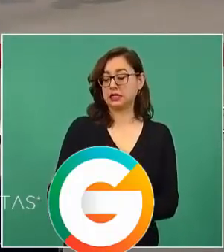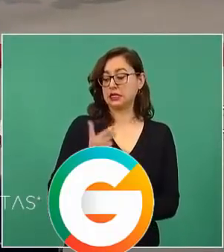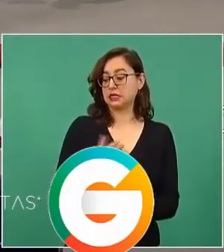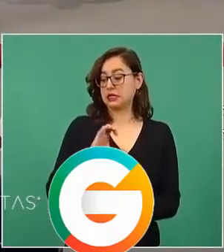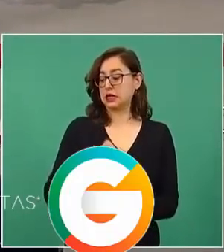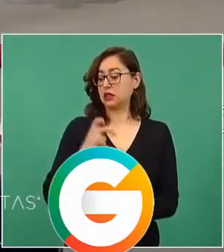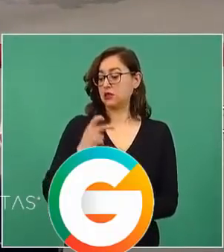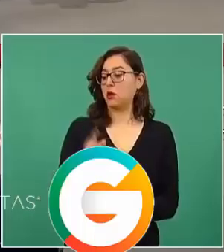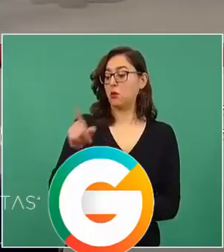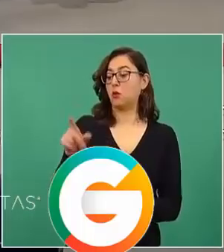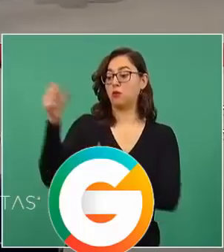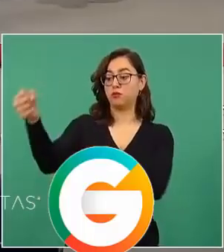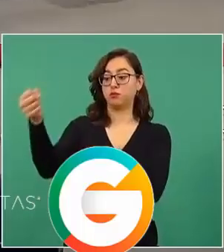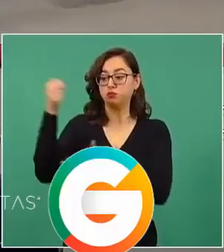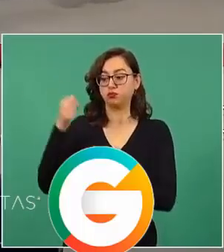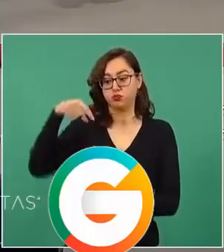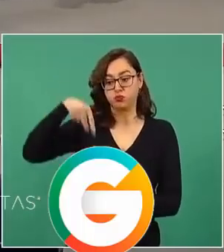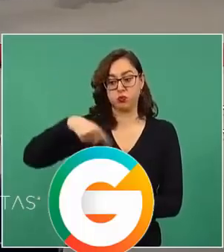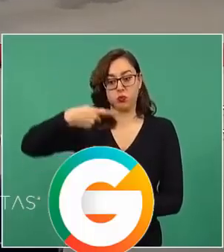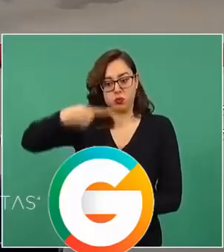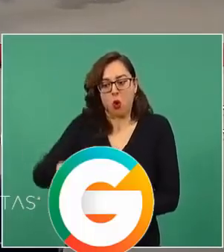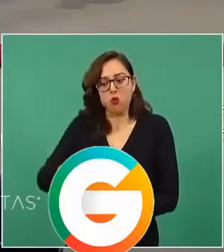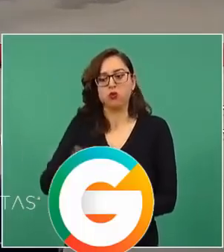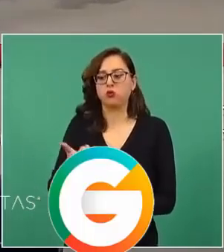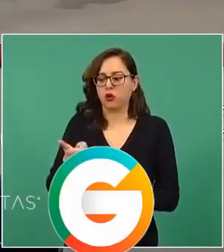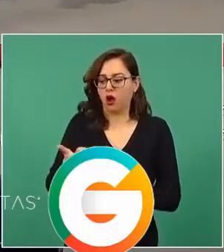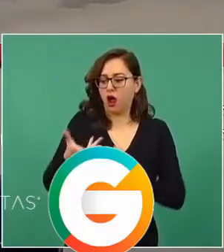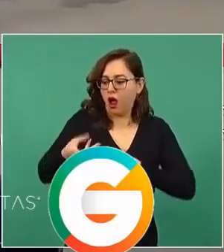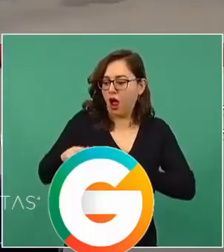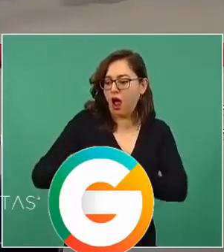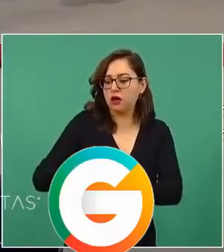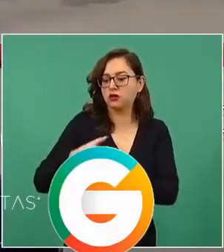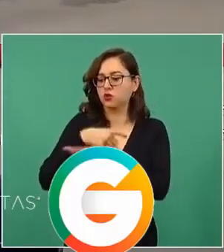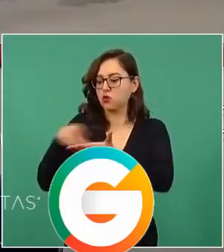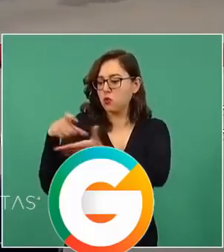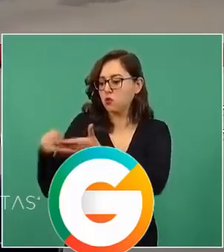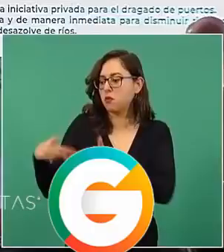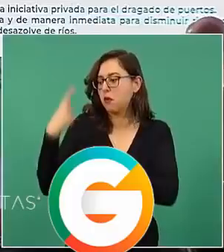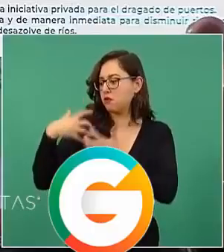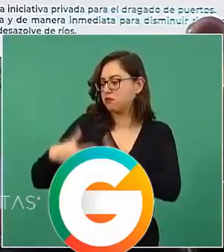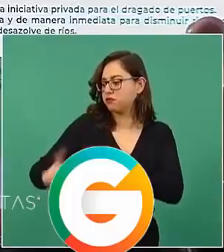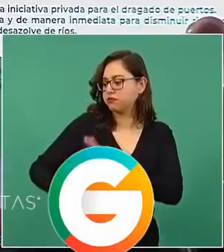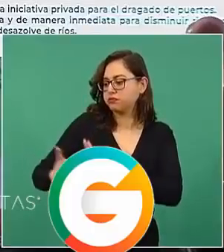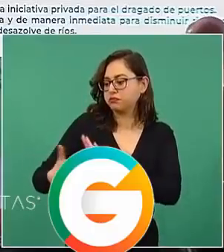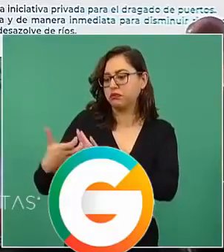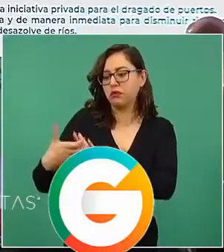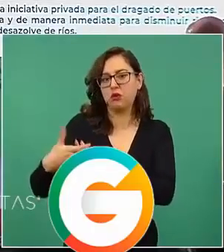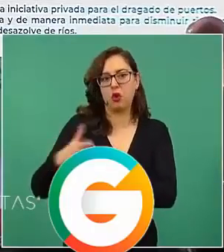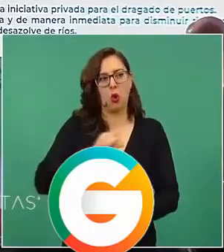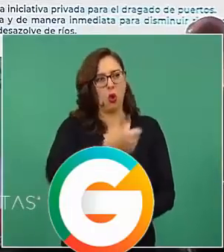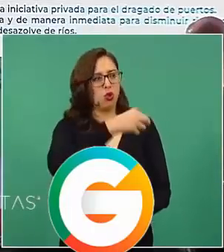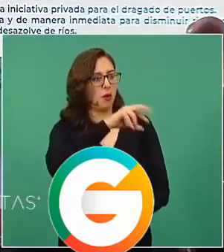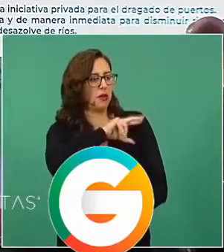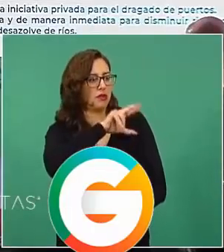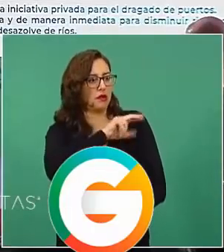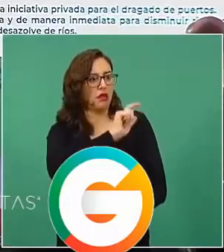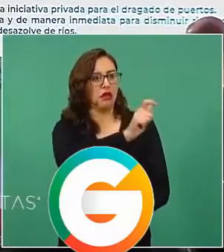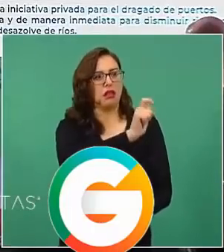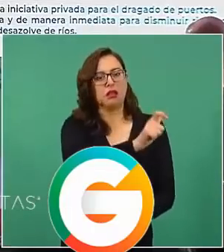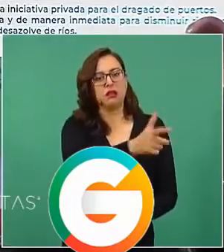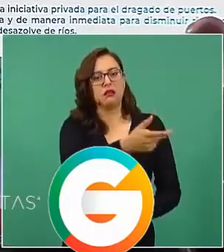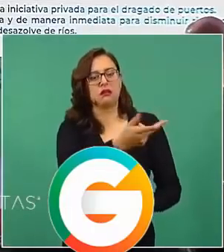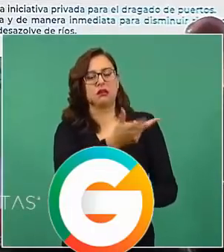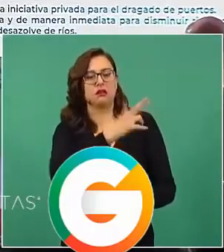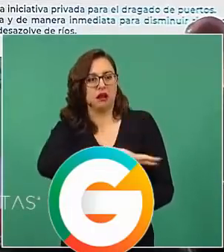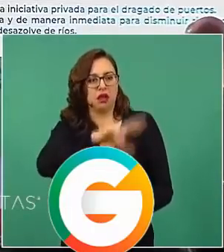privada para el dragado en los puertos y mucho menos también lo que necesitamos hacer son operaciones directas y de manera inmediata para